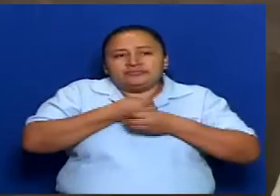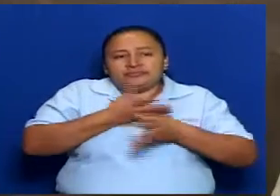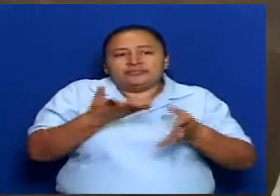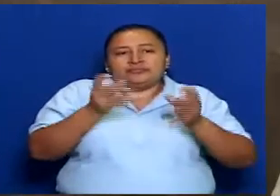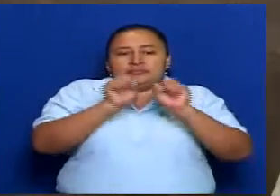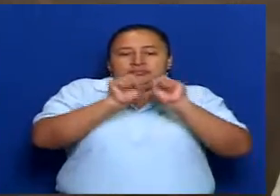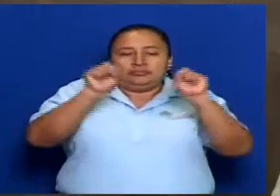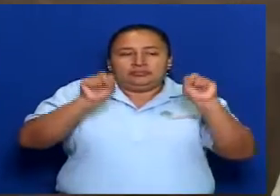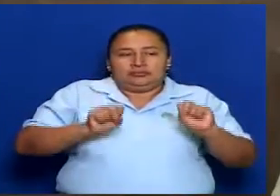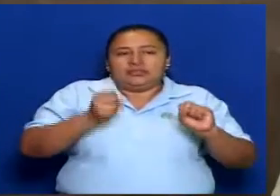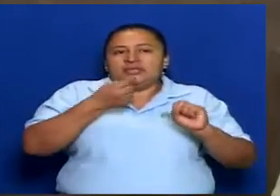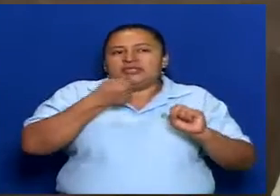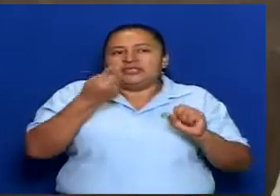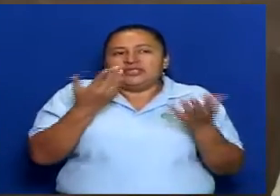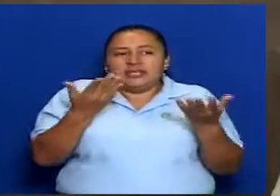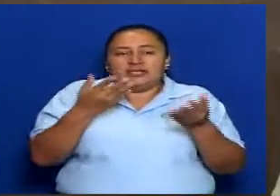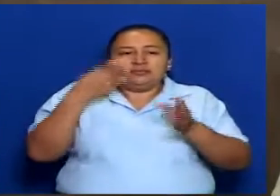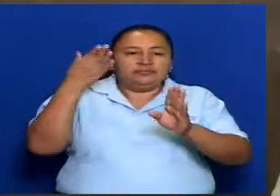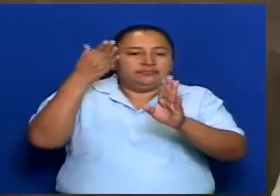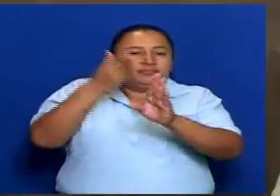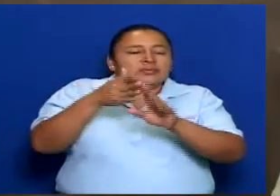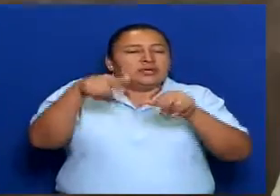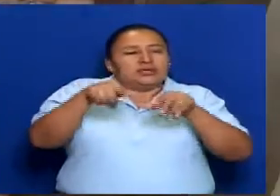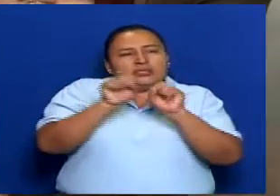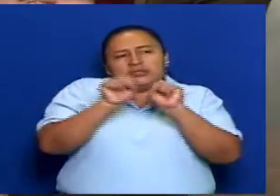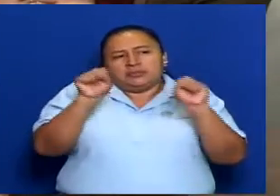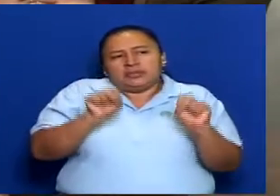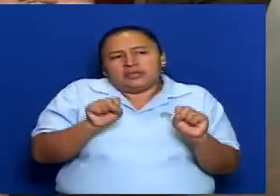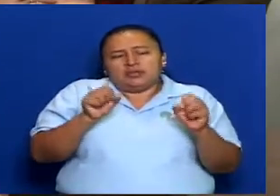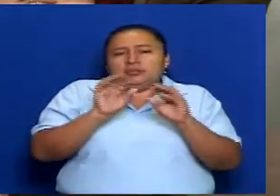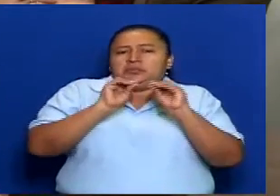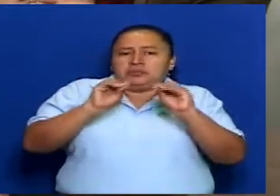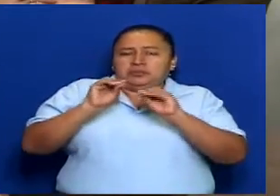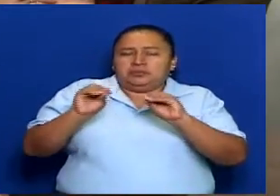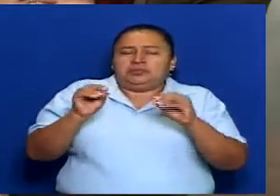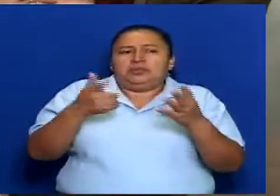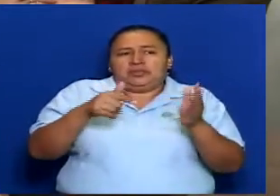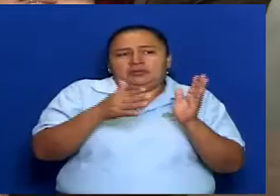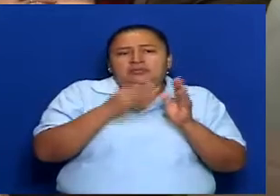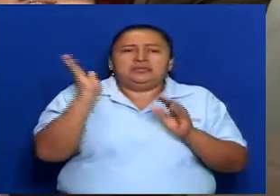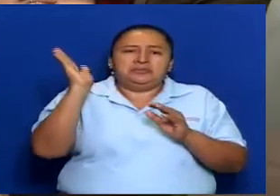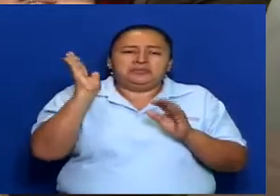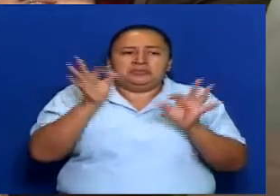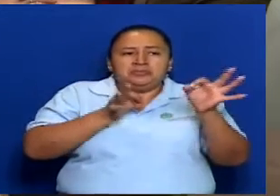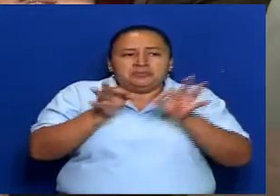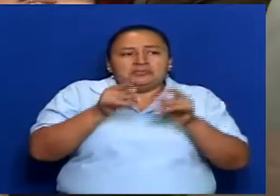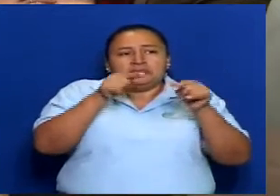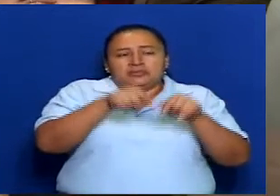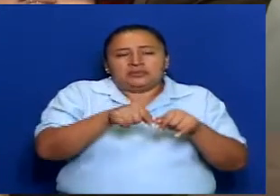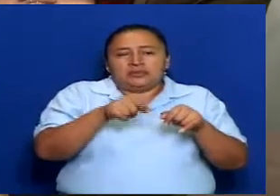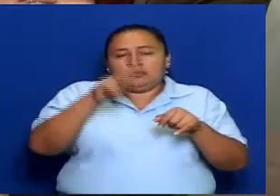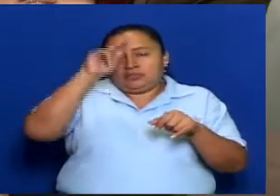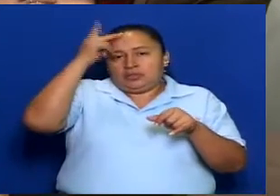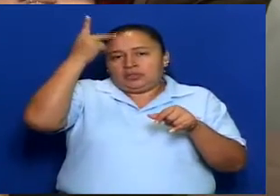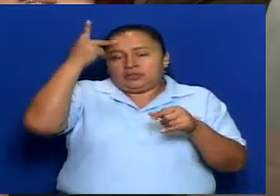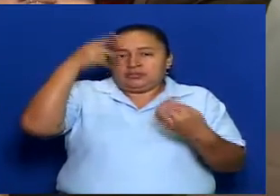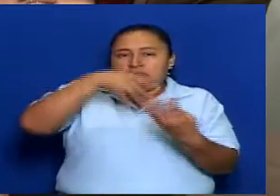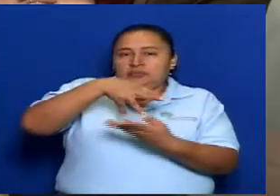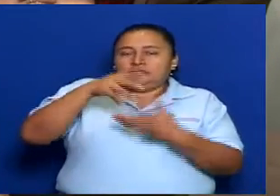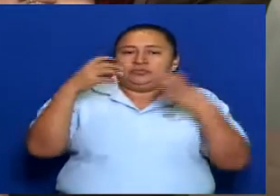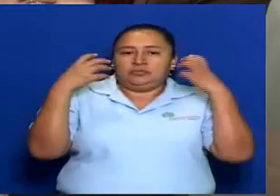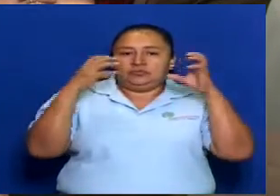capacitar, a quiénes estarán dirigidos estas capacitaciones, estos foros, estas charlas sobre la política de